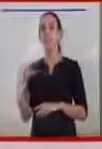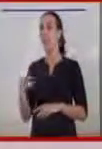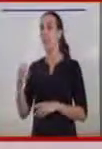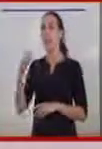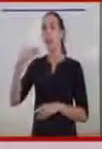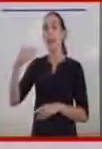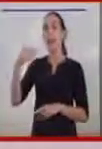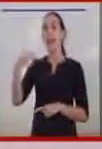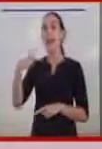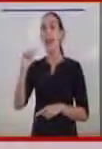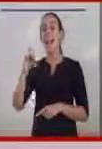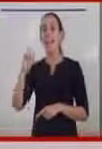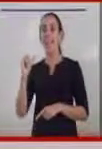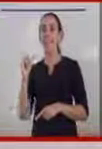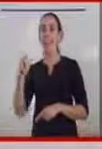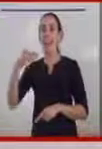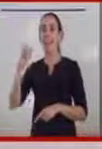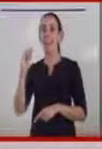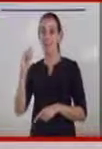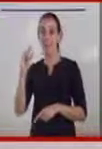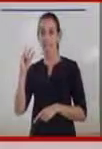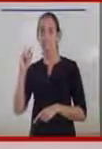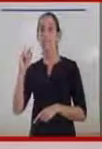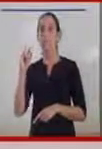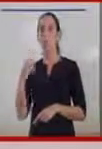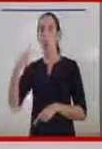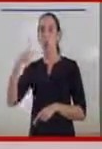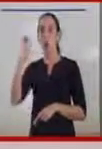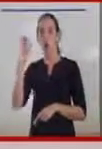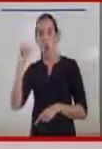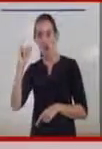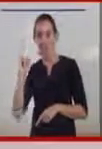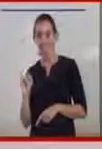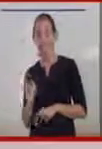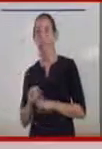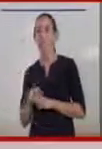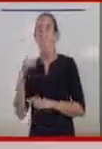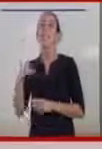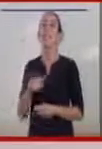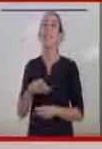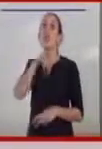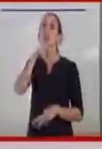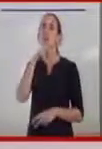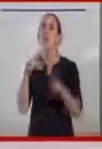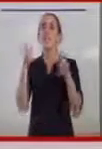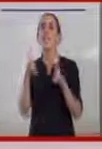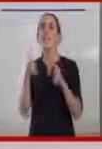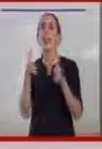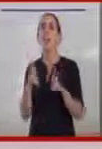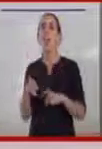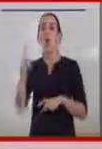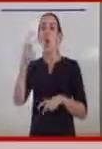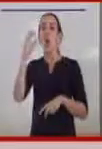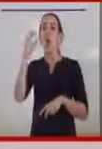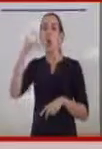nos va a hablar de una cosa tan común como es el robot de cocina Supercumbe Plus con accesibilidad para personas